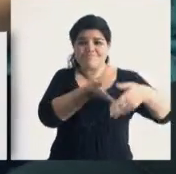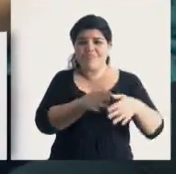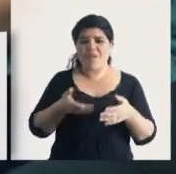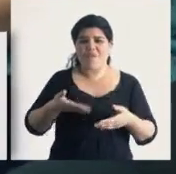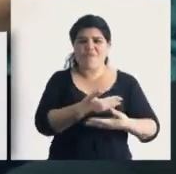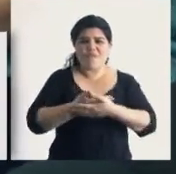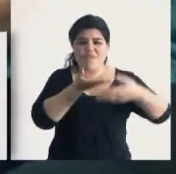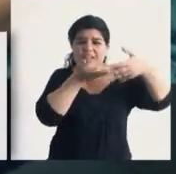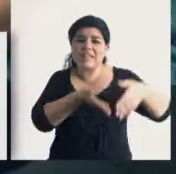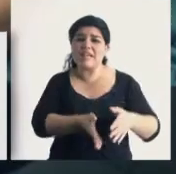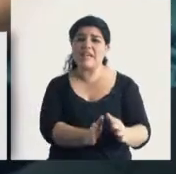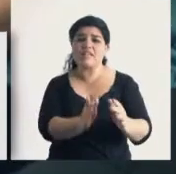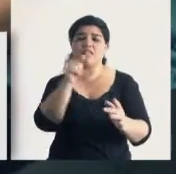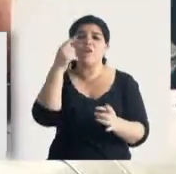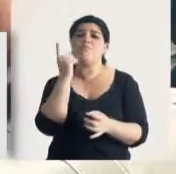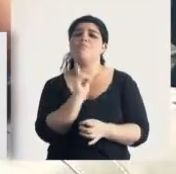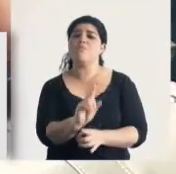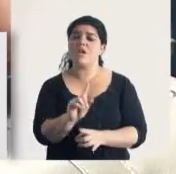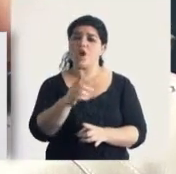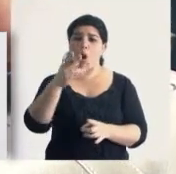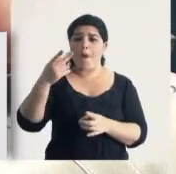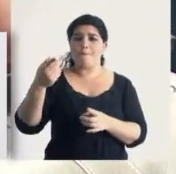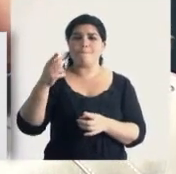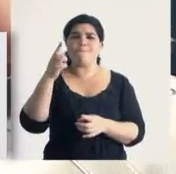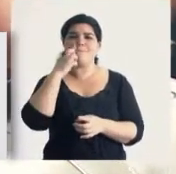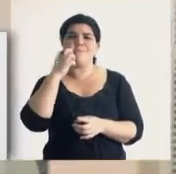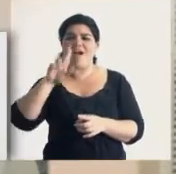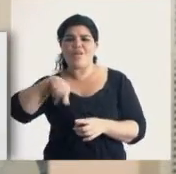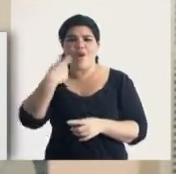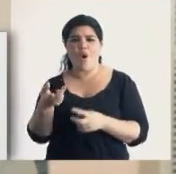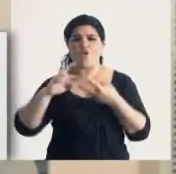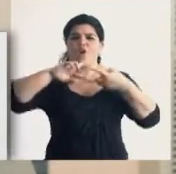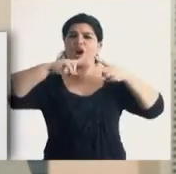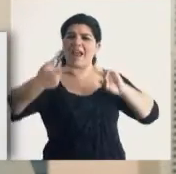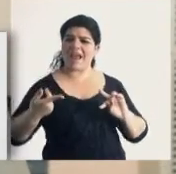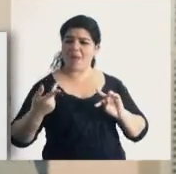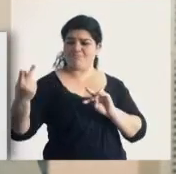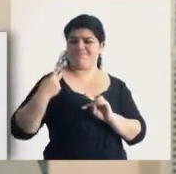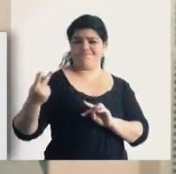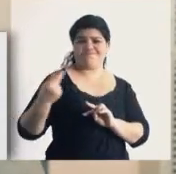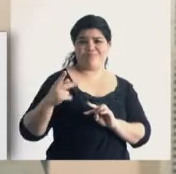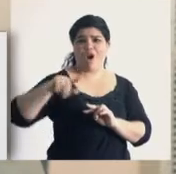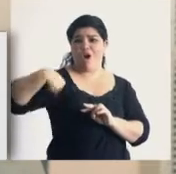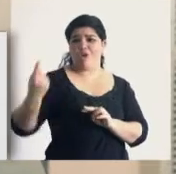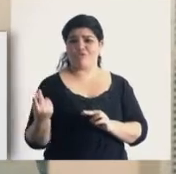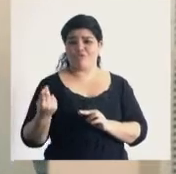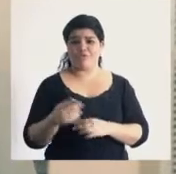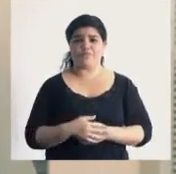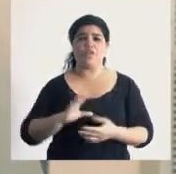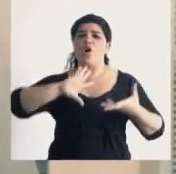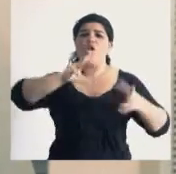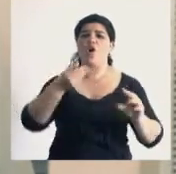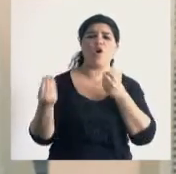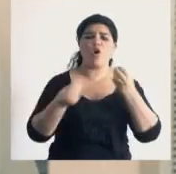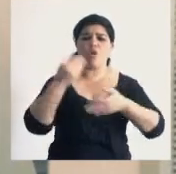luz, tiene un niño que es de otra pareja, o sea, el material genético es de otra pareja. Por lo tanto, qué se hace,